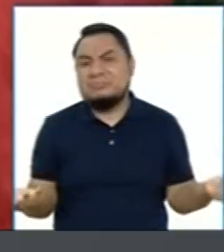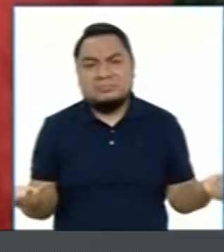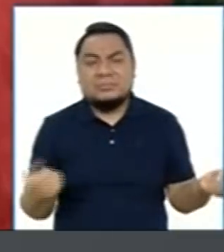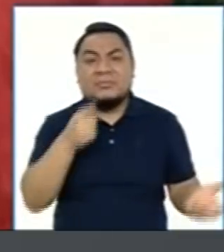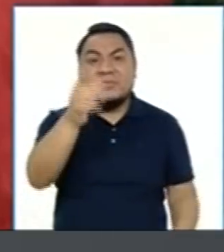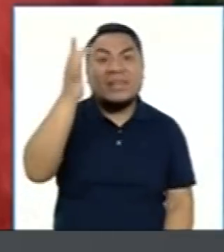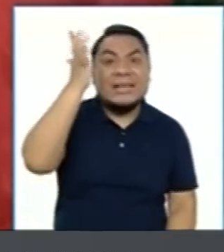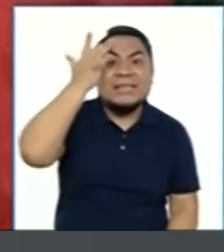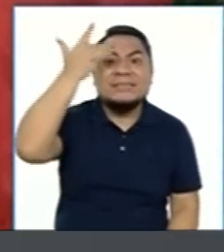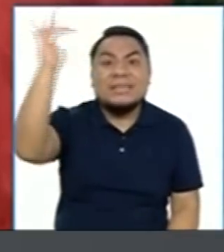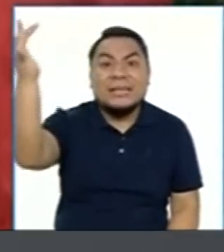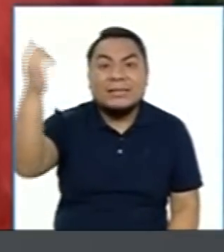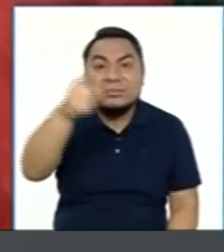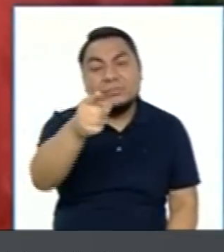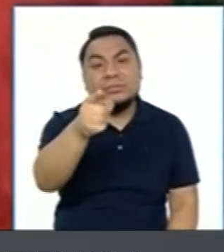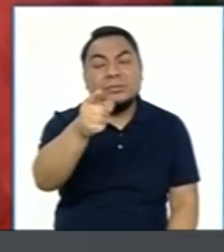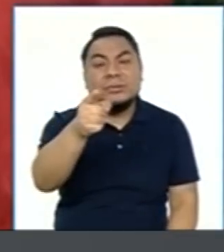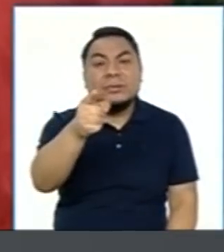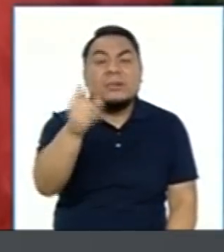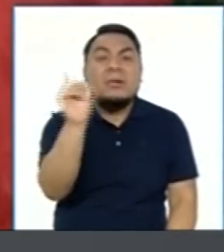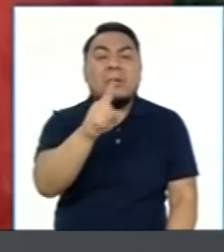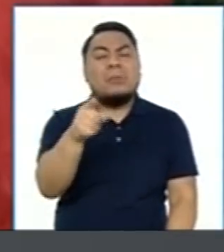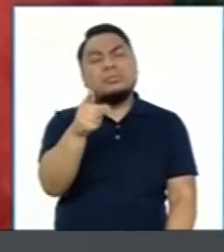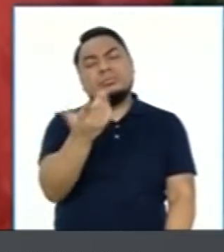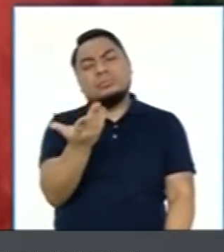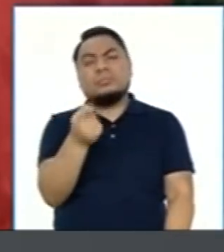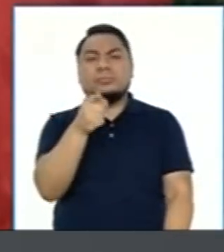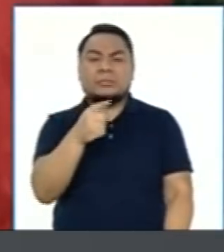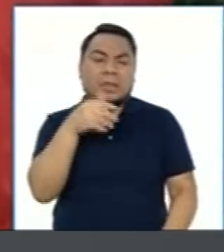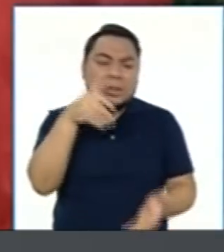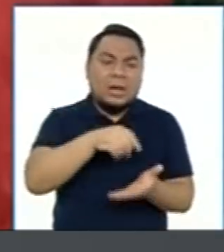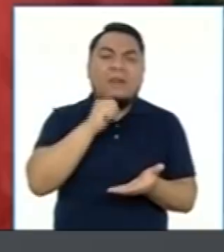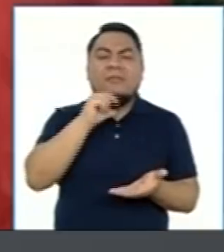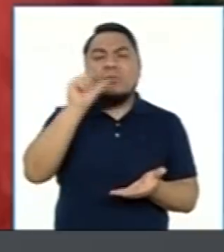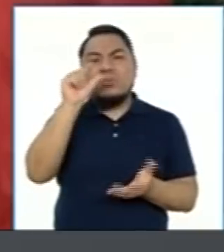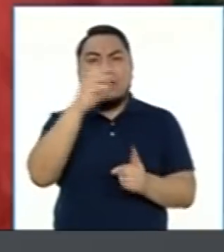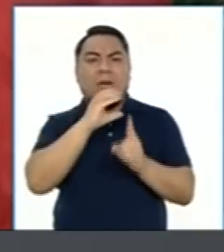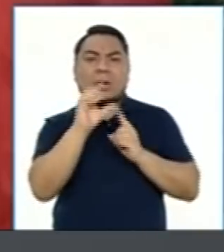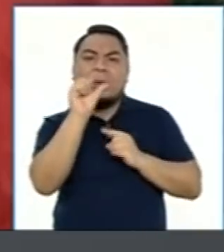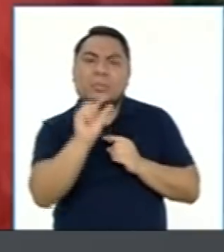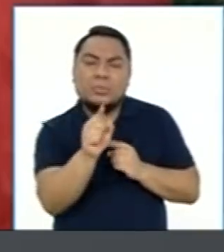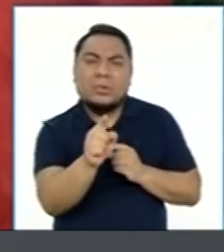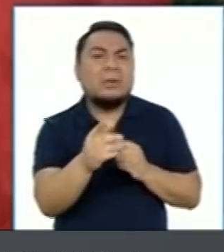Seas inteligente o no tengas la suficiente cultura.